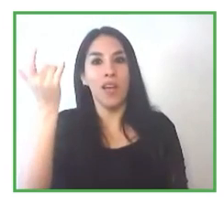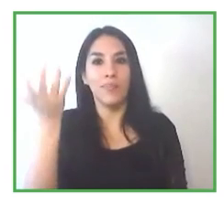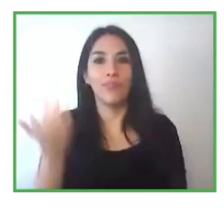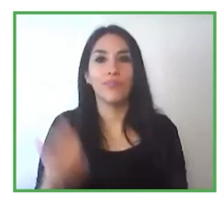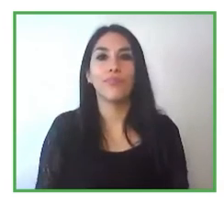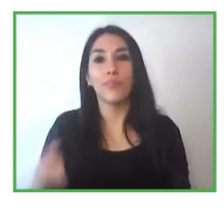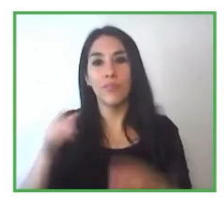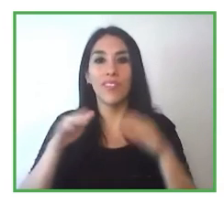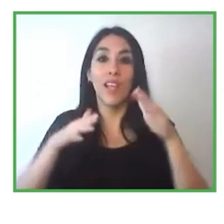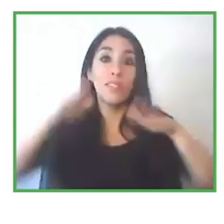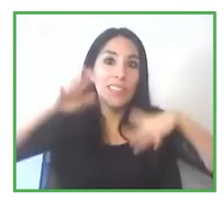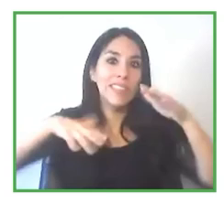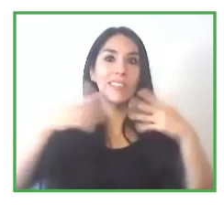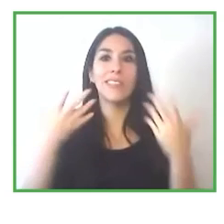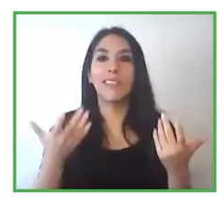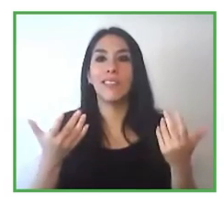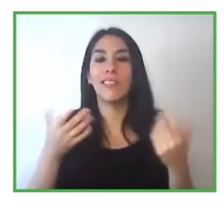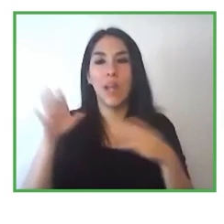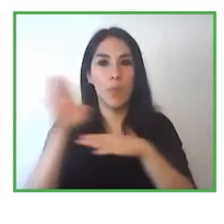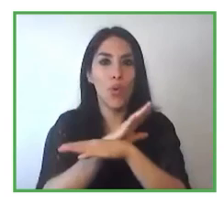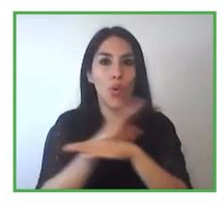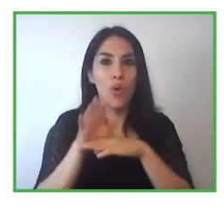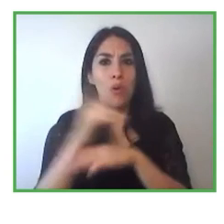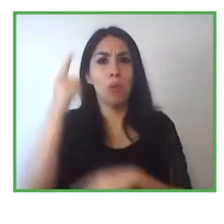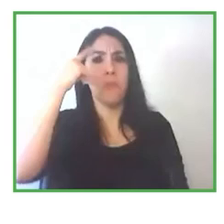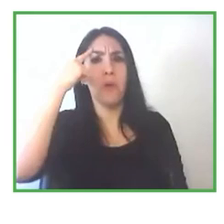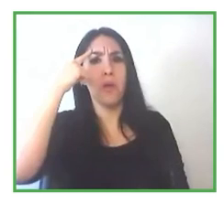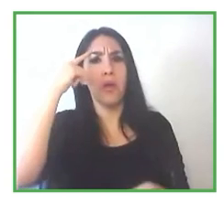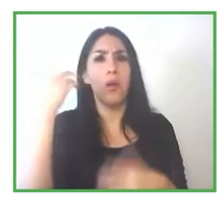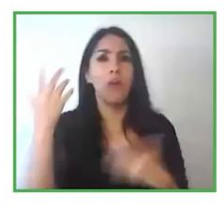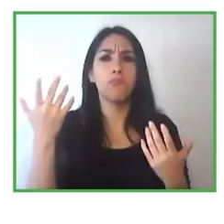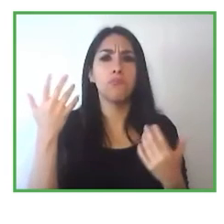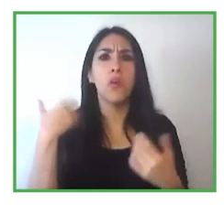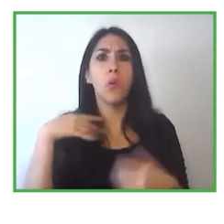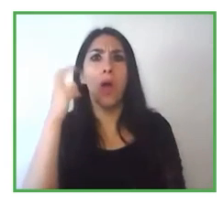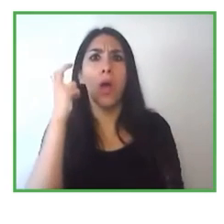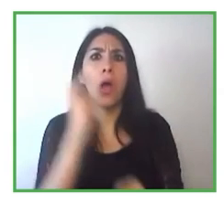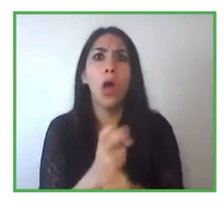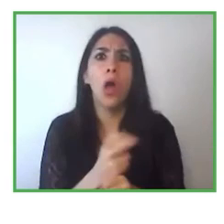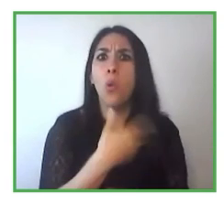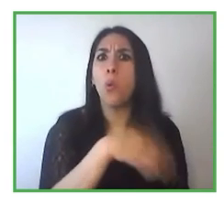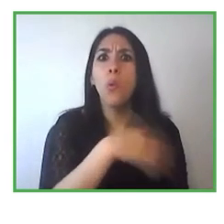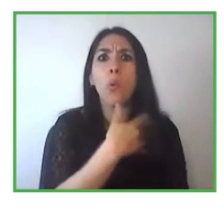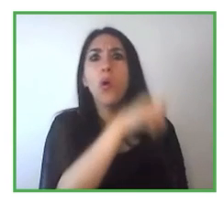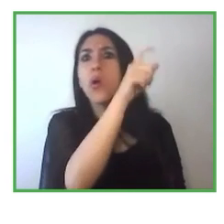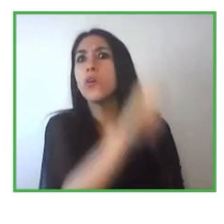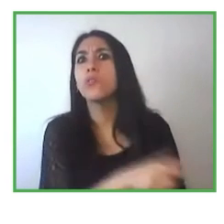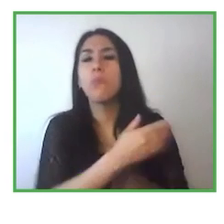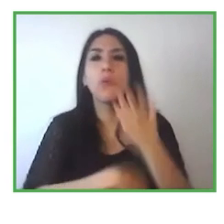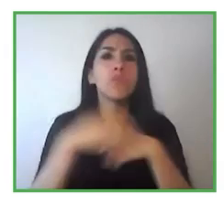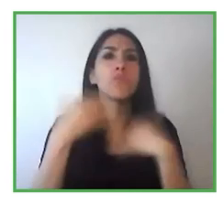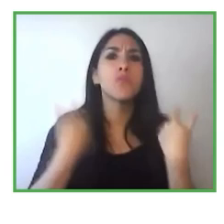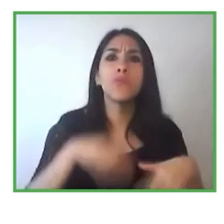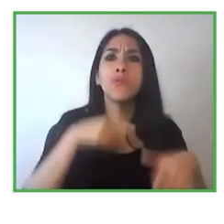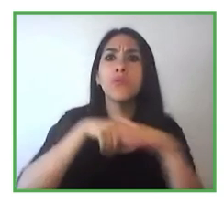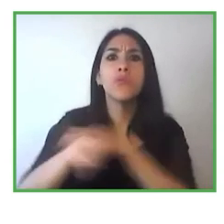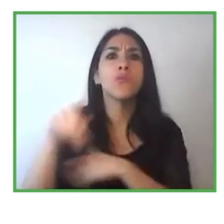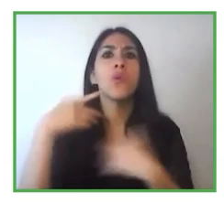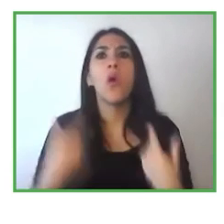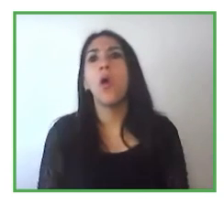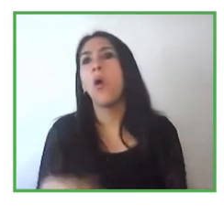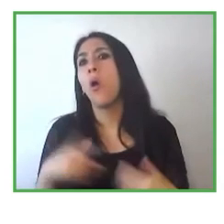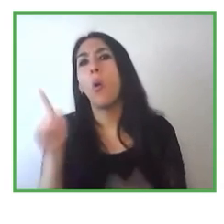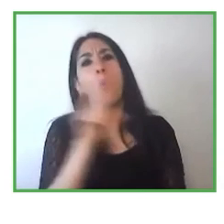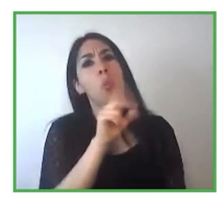empleadores piensan que es un gran desafío poder contratar una persona en esta condición porque piensan que tienen que